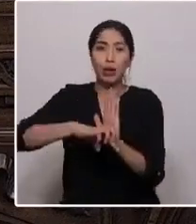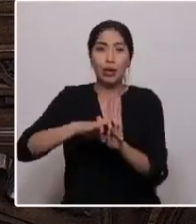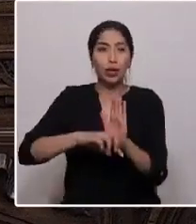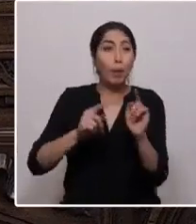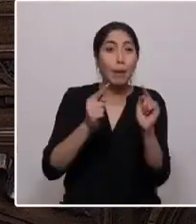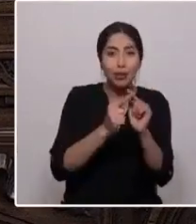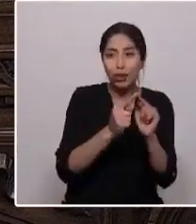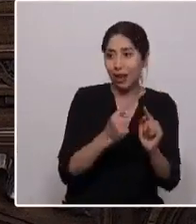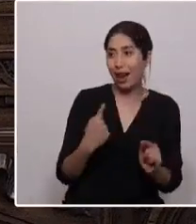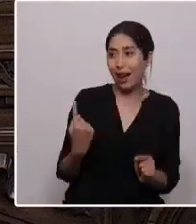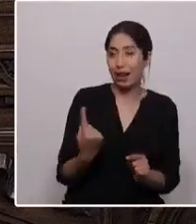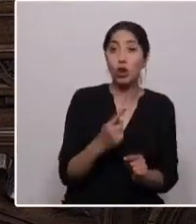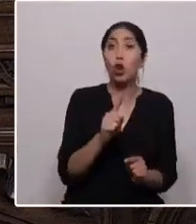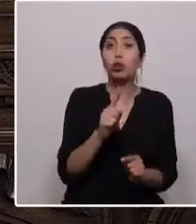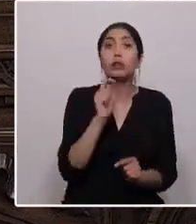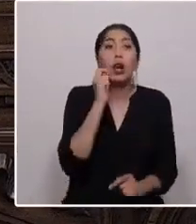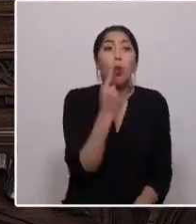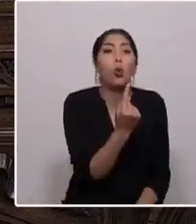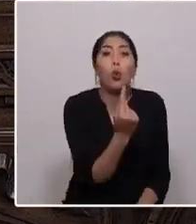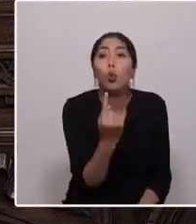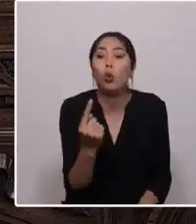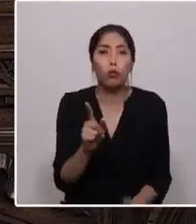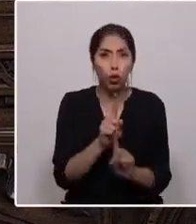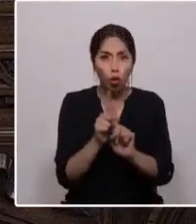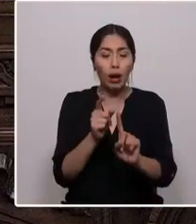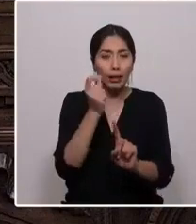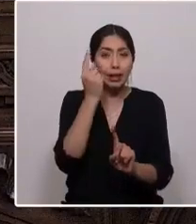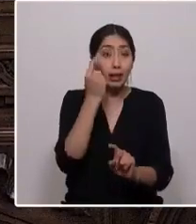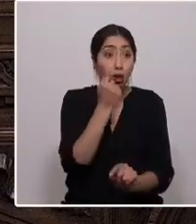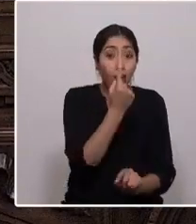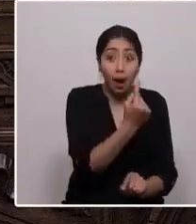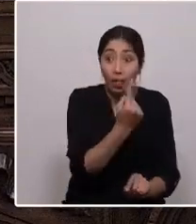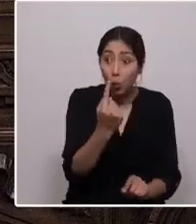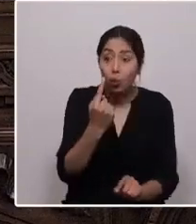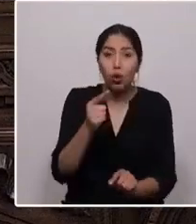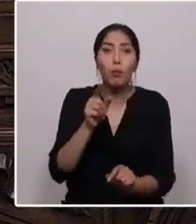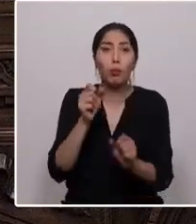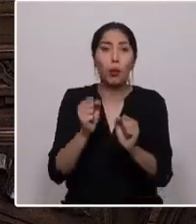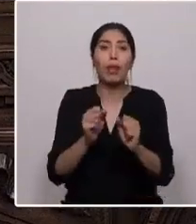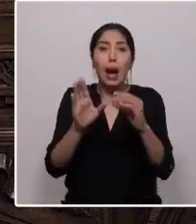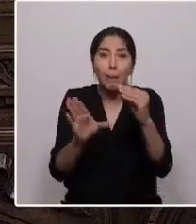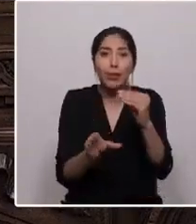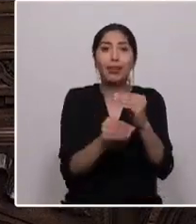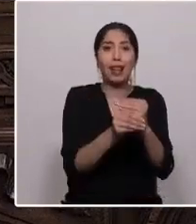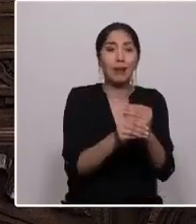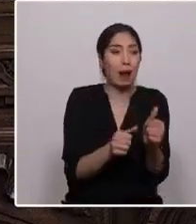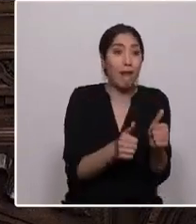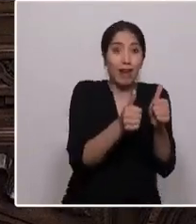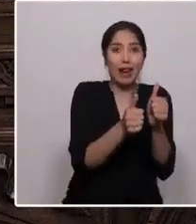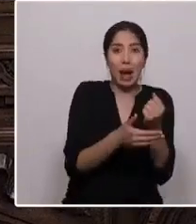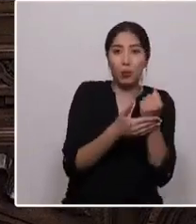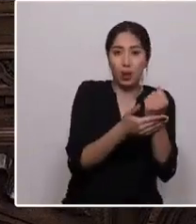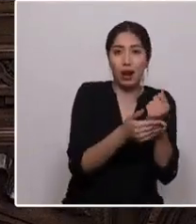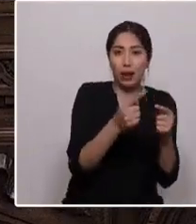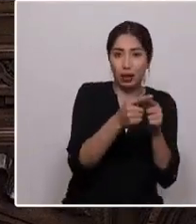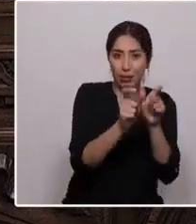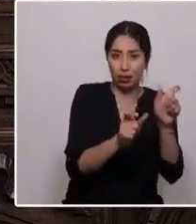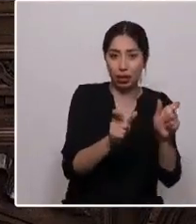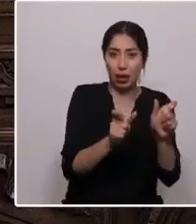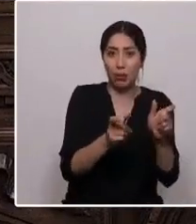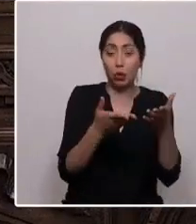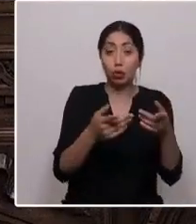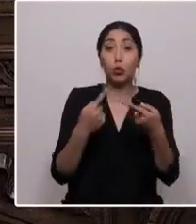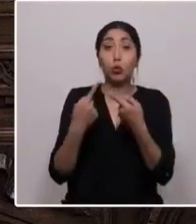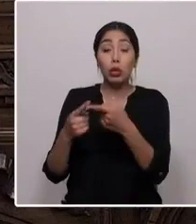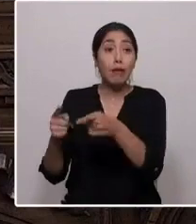sentido individualista, sino que entendiendo que cada uno tiene algo que aportar al bien de los demás. Así, la riqueza de nuestra diversidad, la